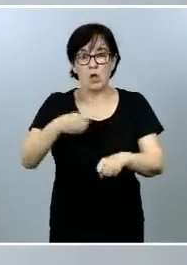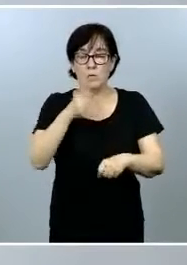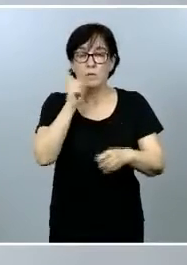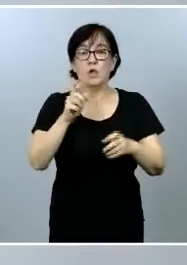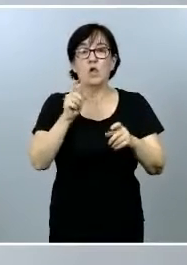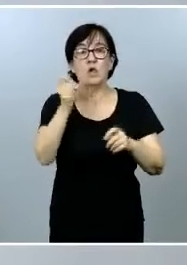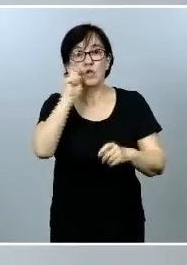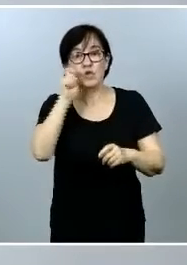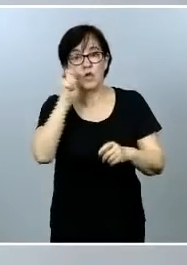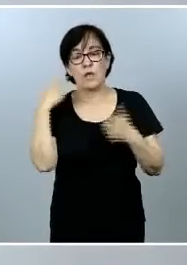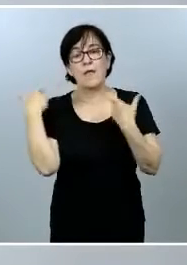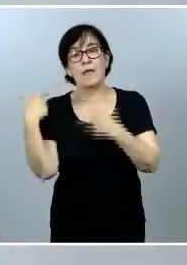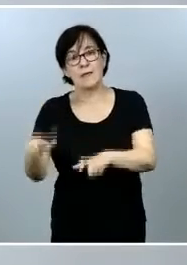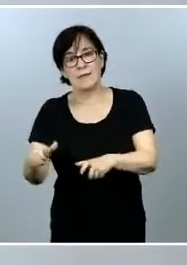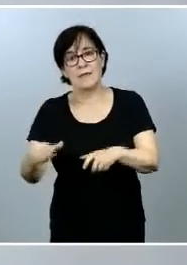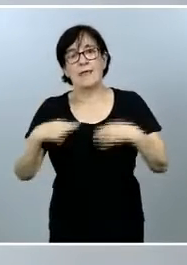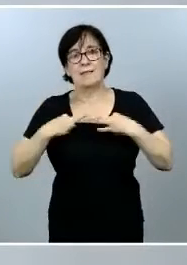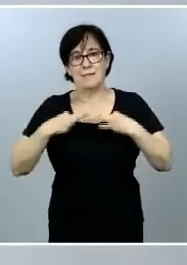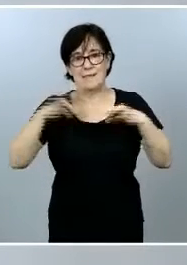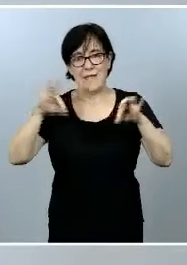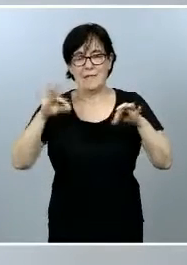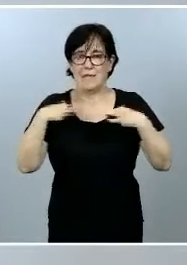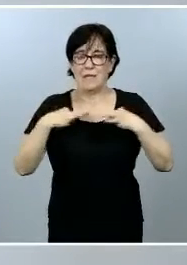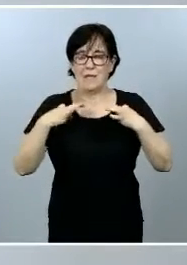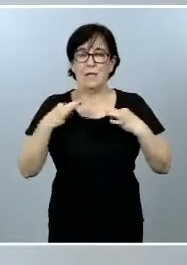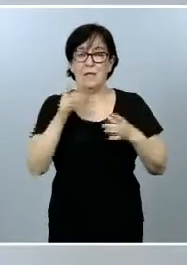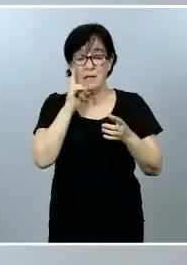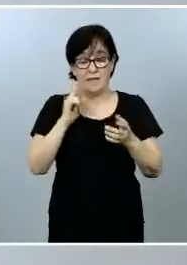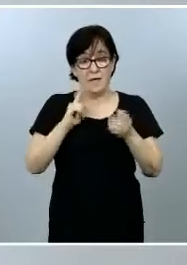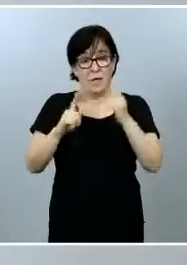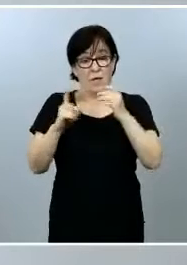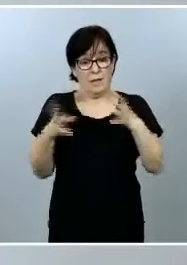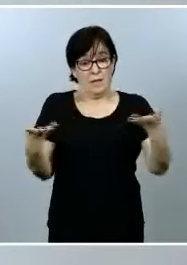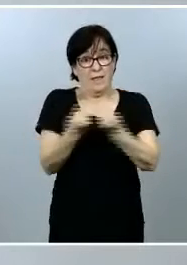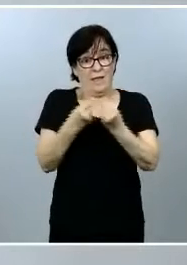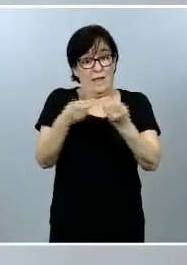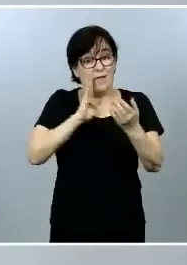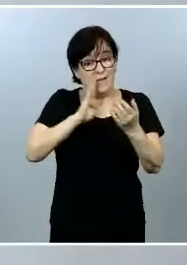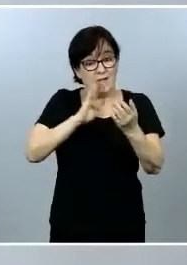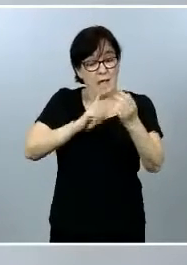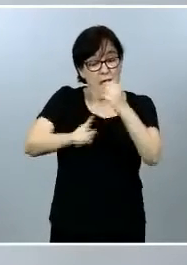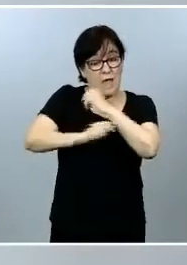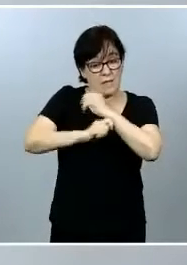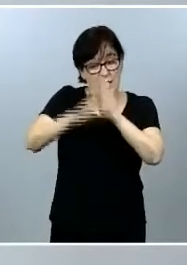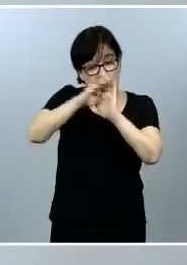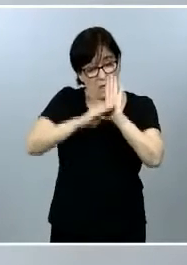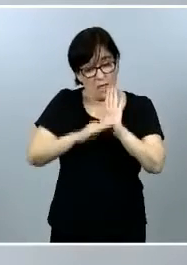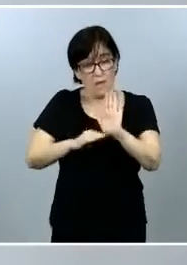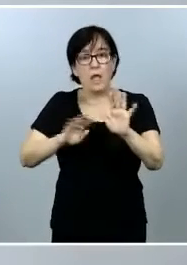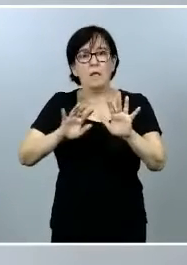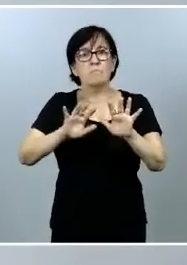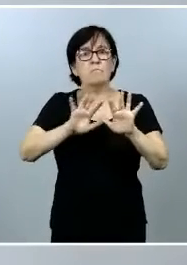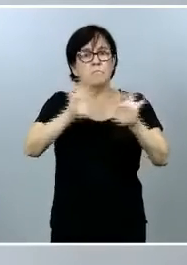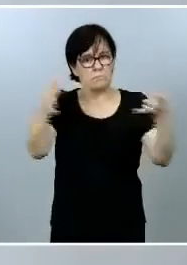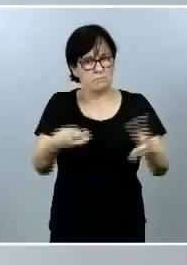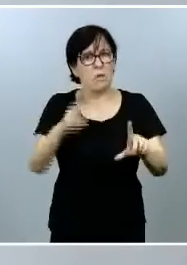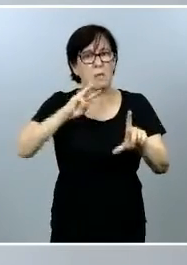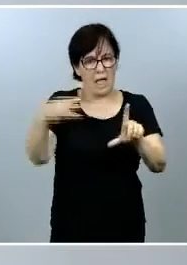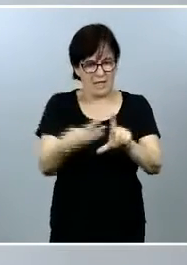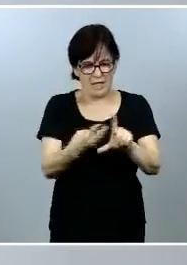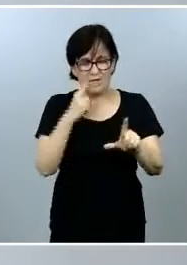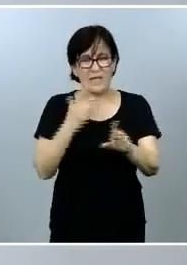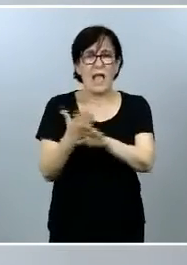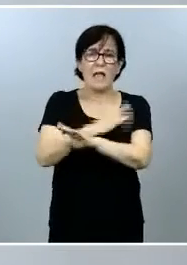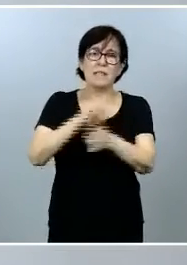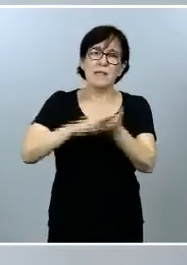y el sector textil. Junto a la estrategia, disponible ya en la página web, tenemos el anteproyecto de